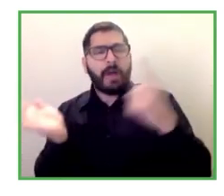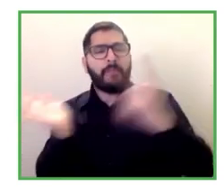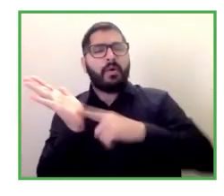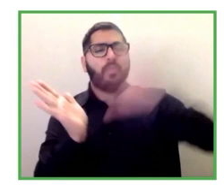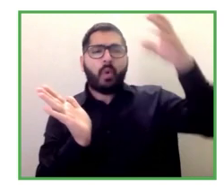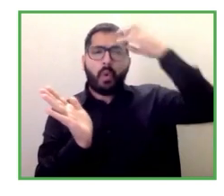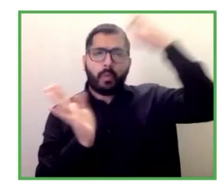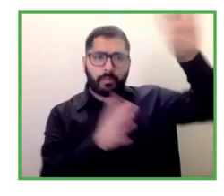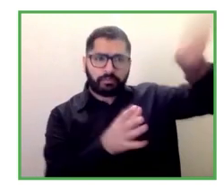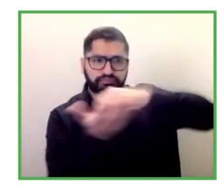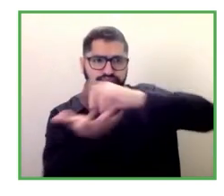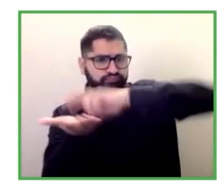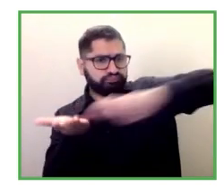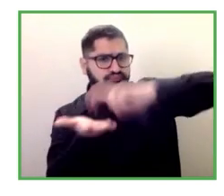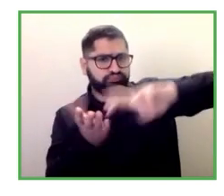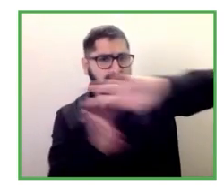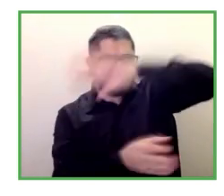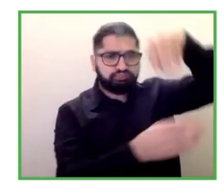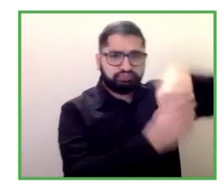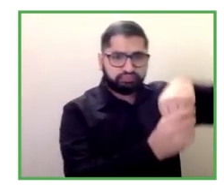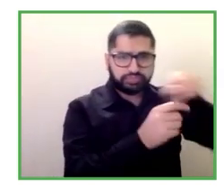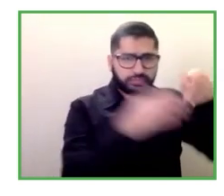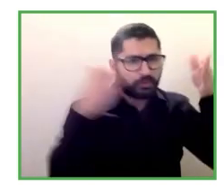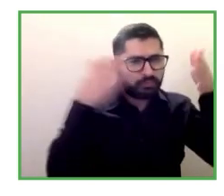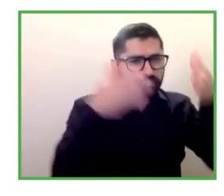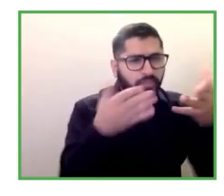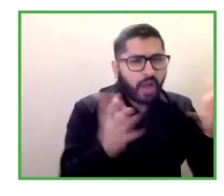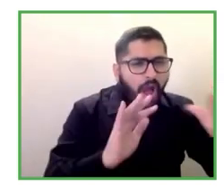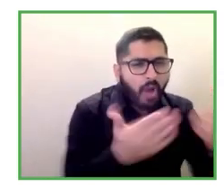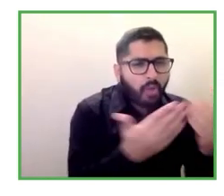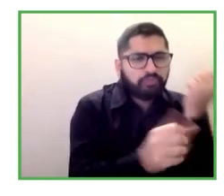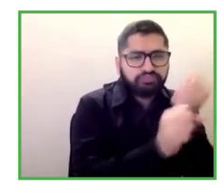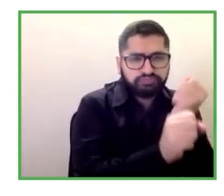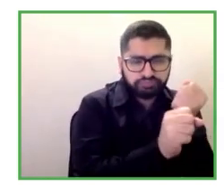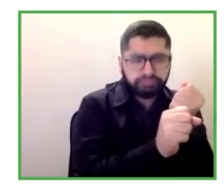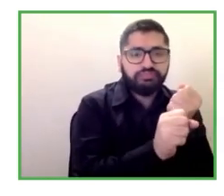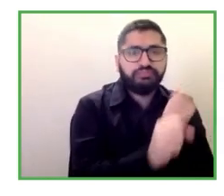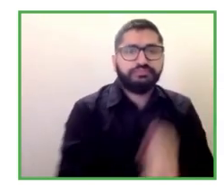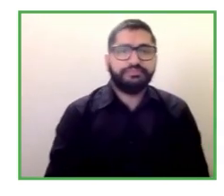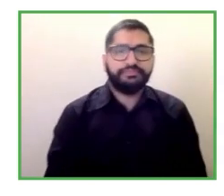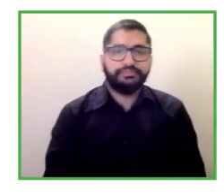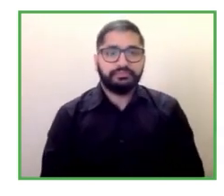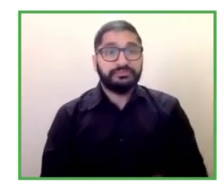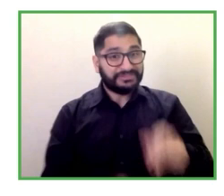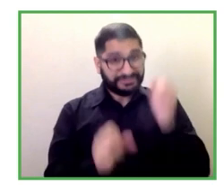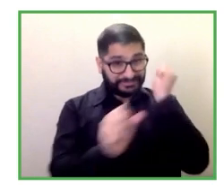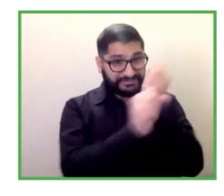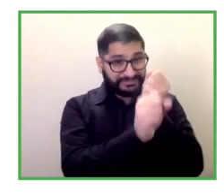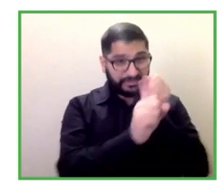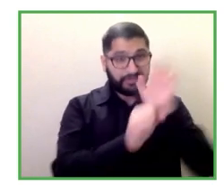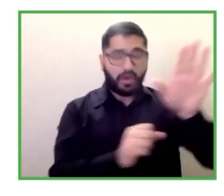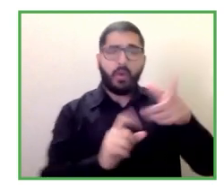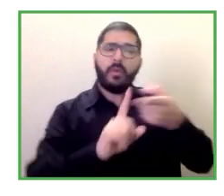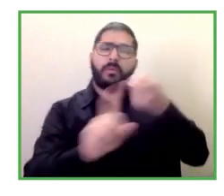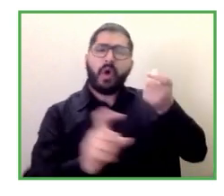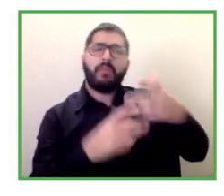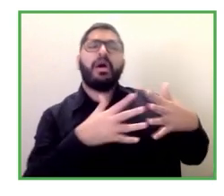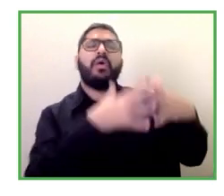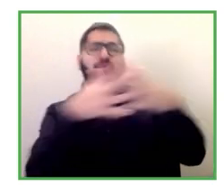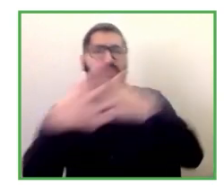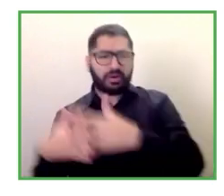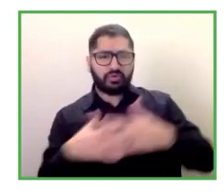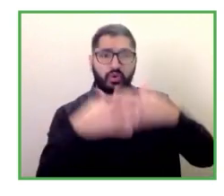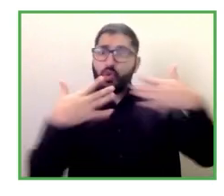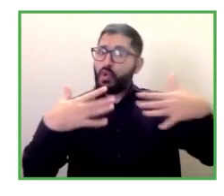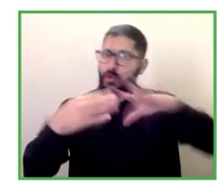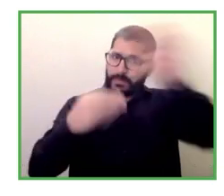del empleo de Estados Unidos incluyendo las personas con discapacidad entonces a nivel estatal